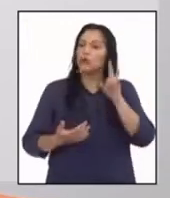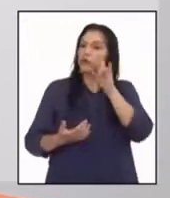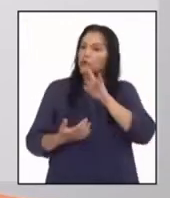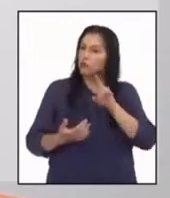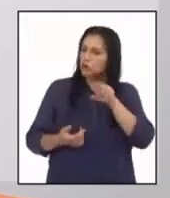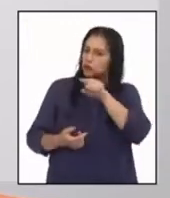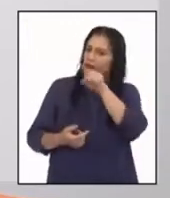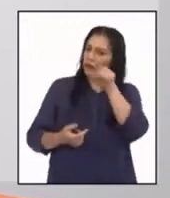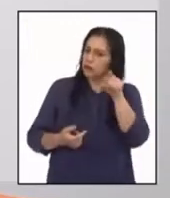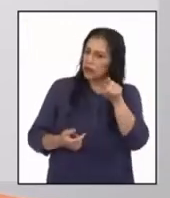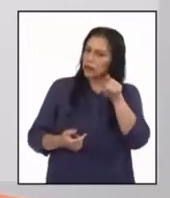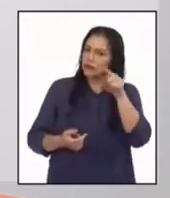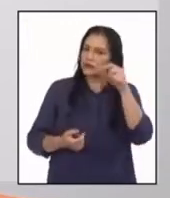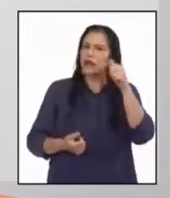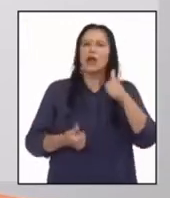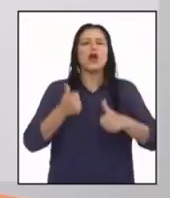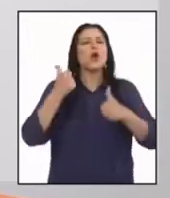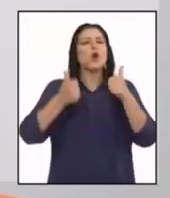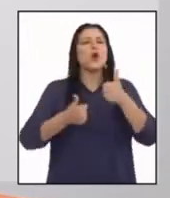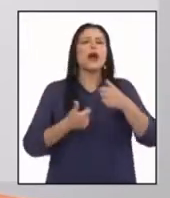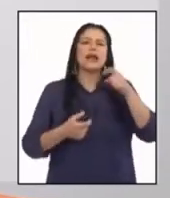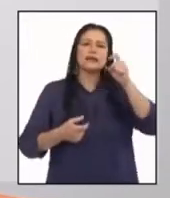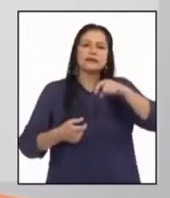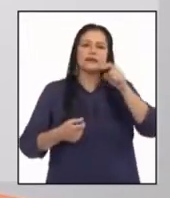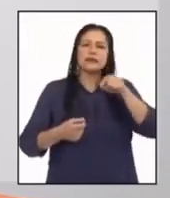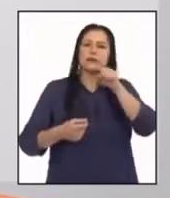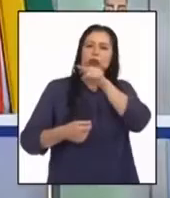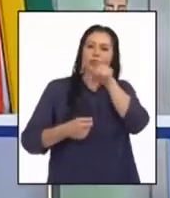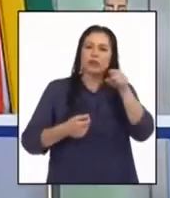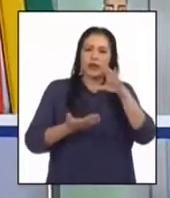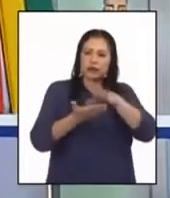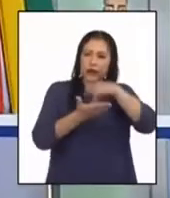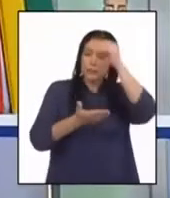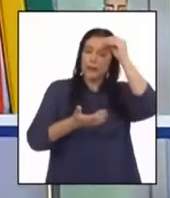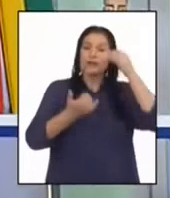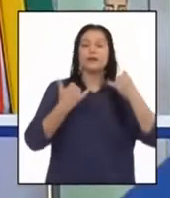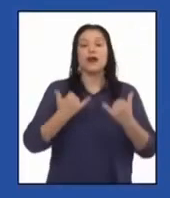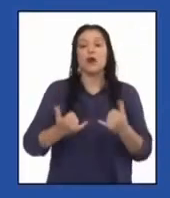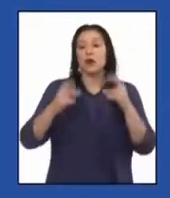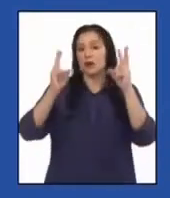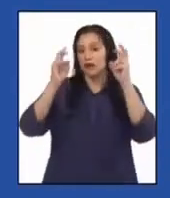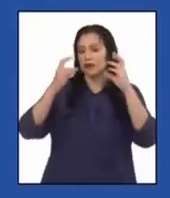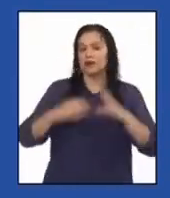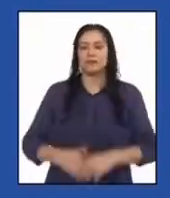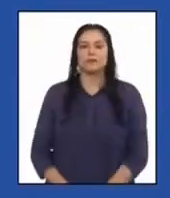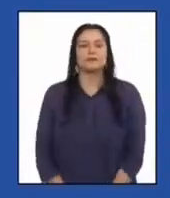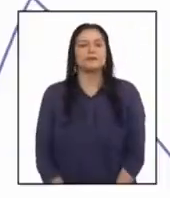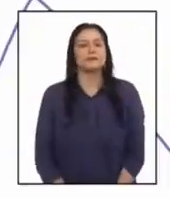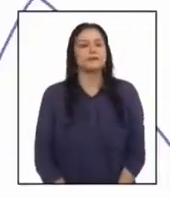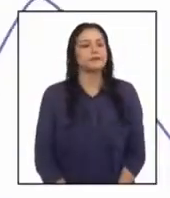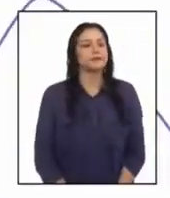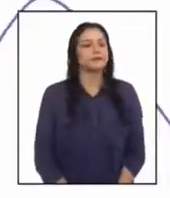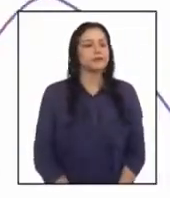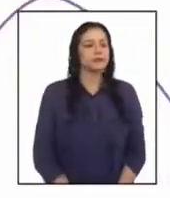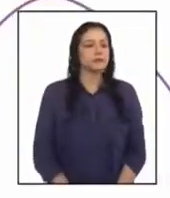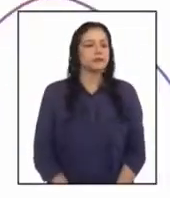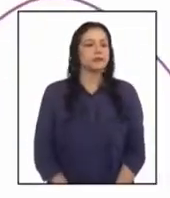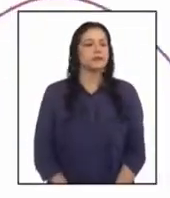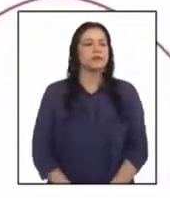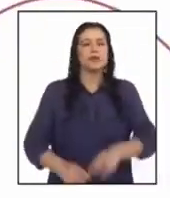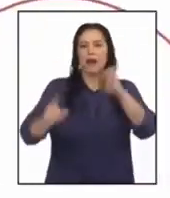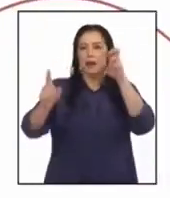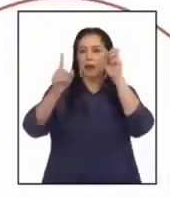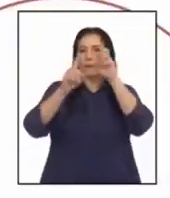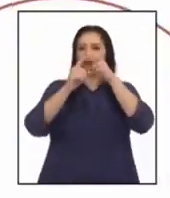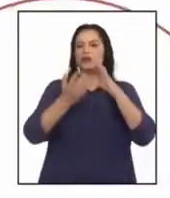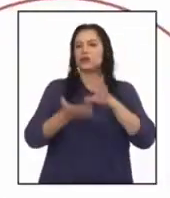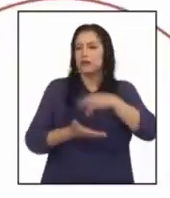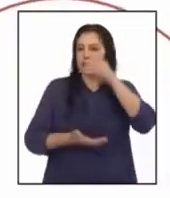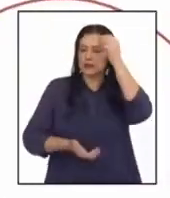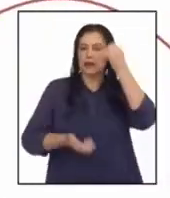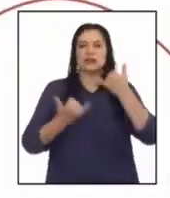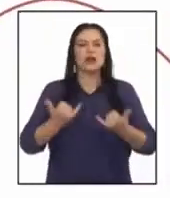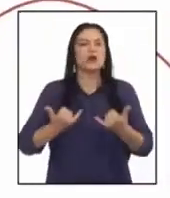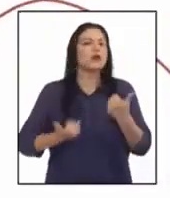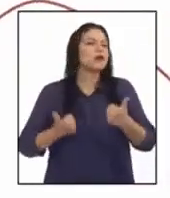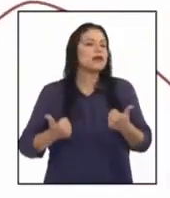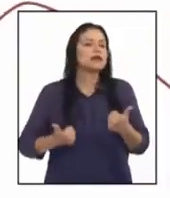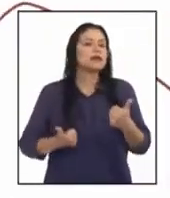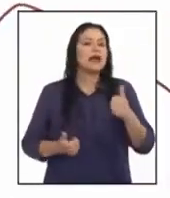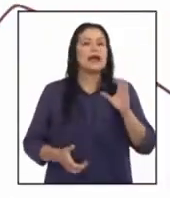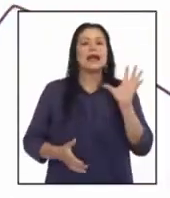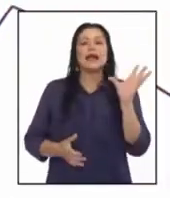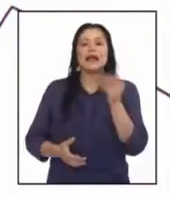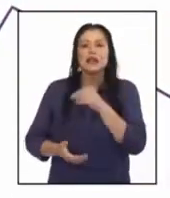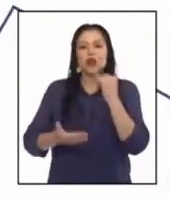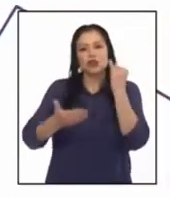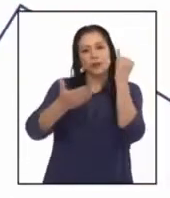que ustedes sepan qué es lo que deseamos que aprendan. Claro, profesora. El propósito de aprendizaje del día de hoy es que